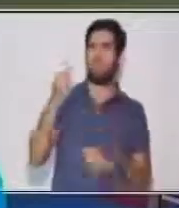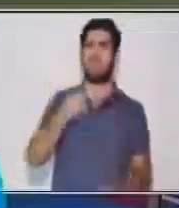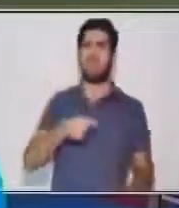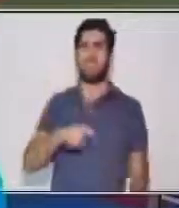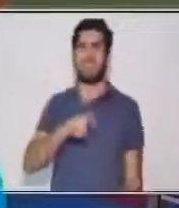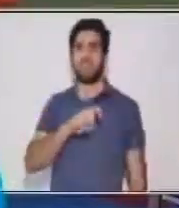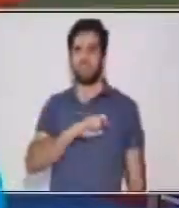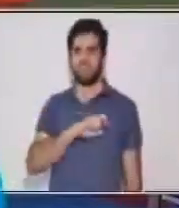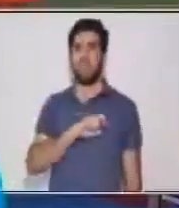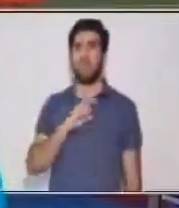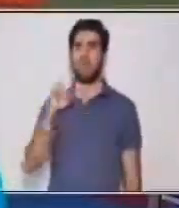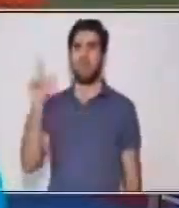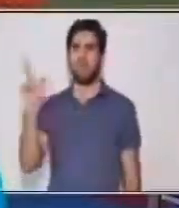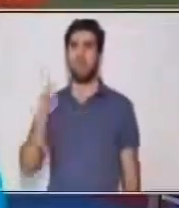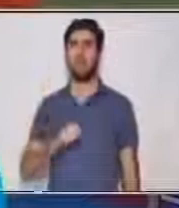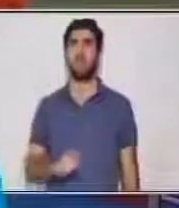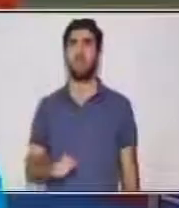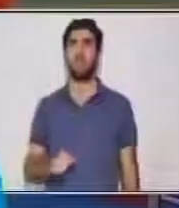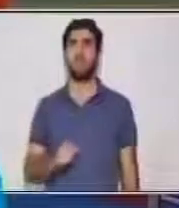valles del Pachá,